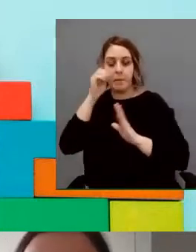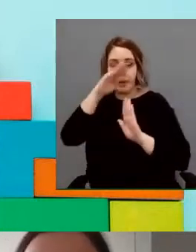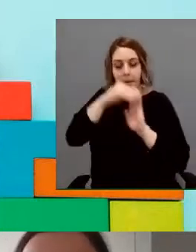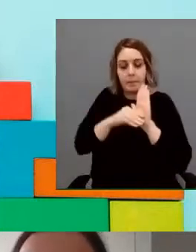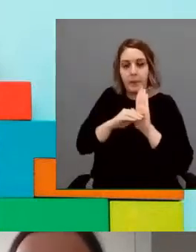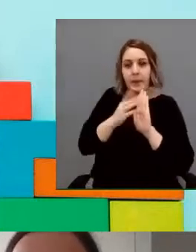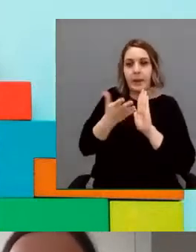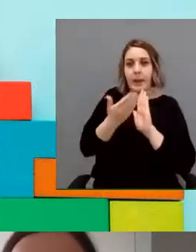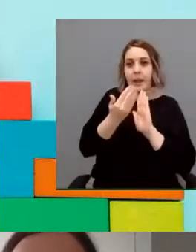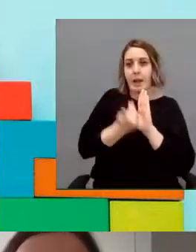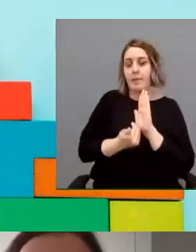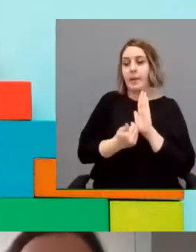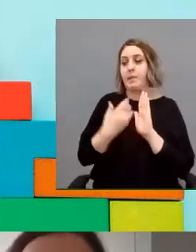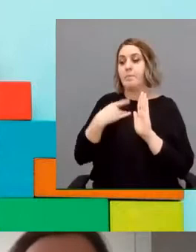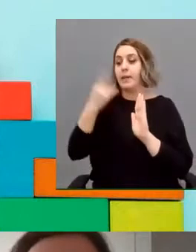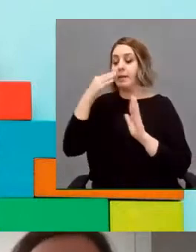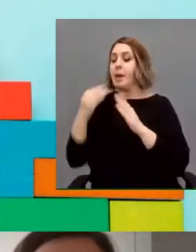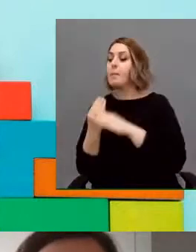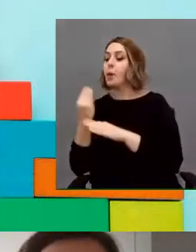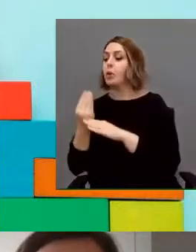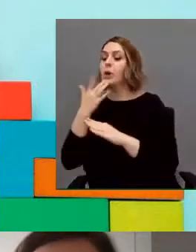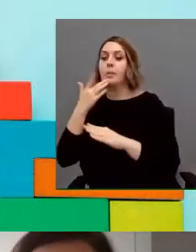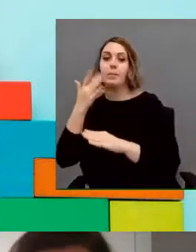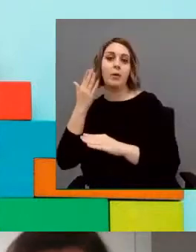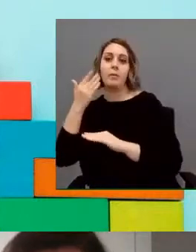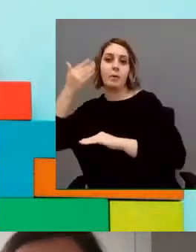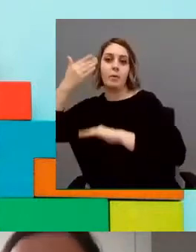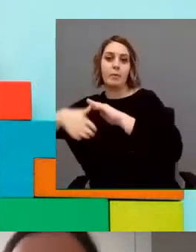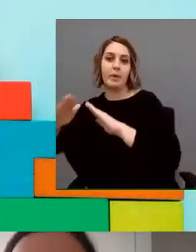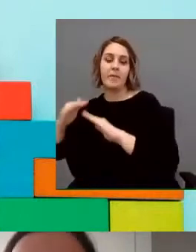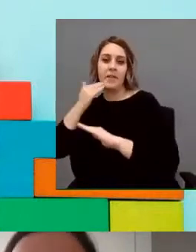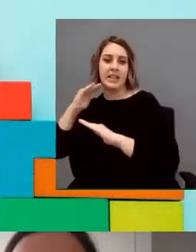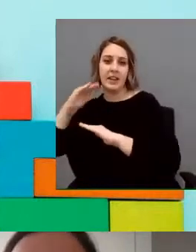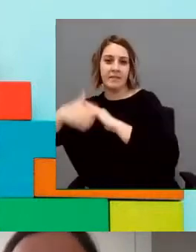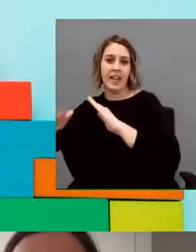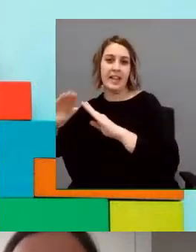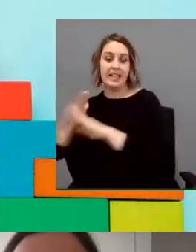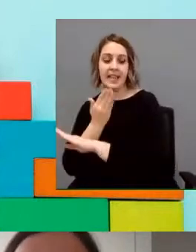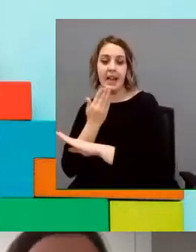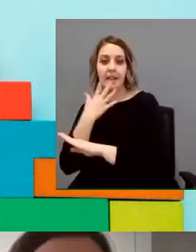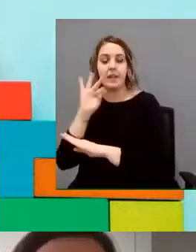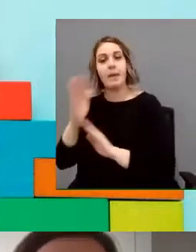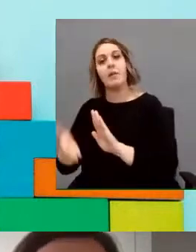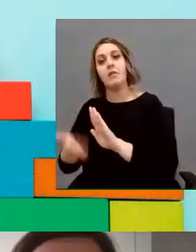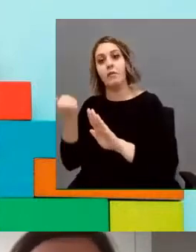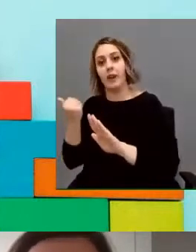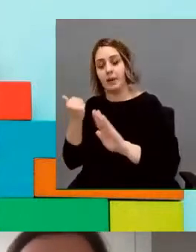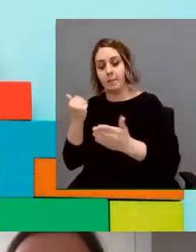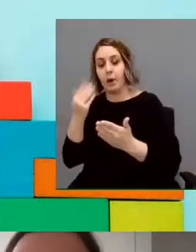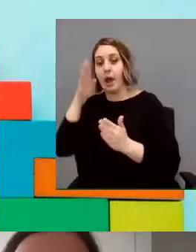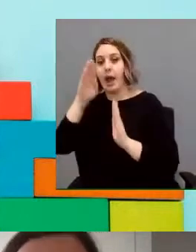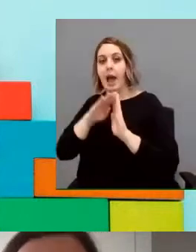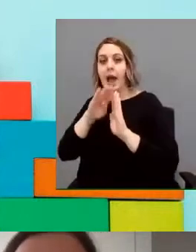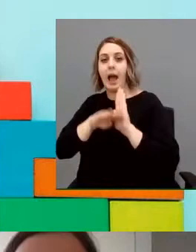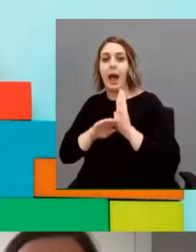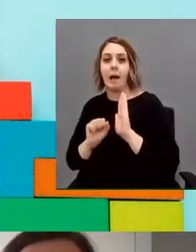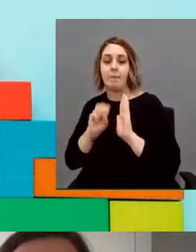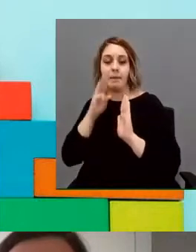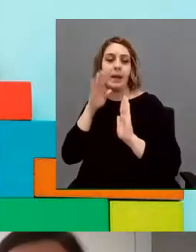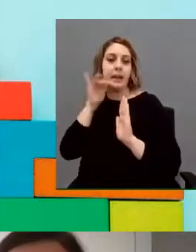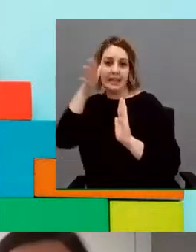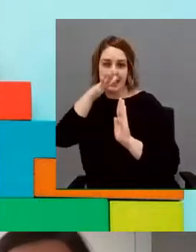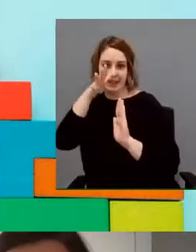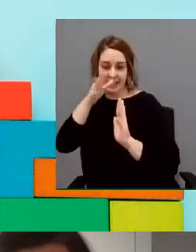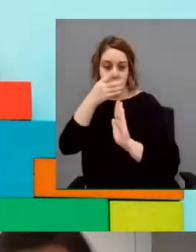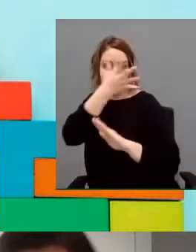presentear los productos y tiene que retirar si algo está en mal estado o algo está abierto.